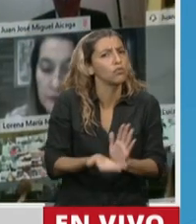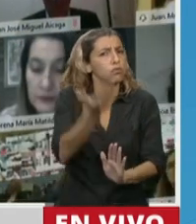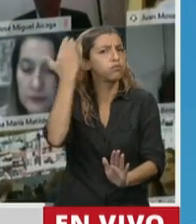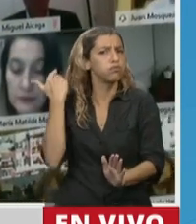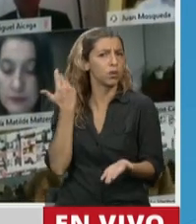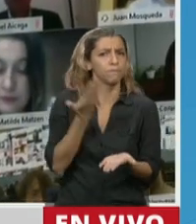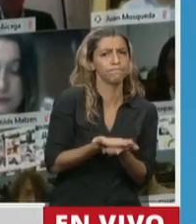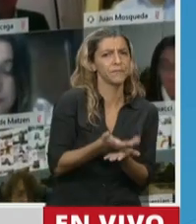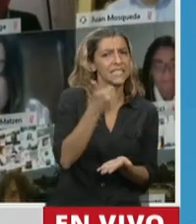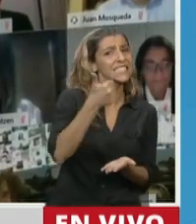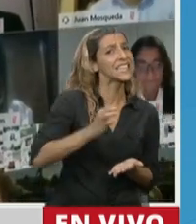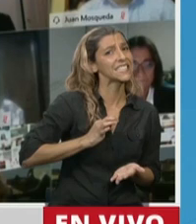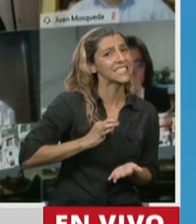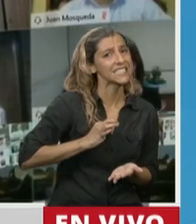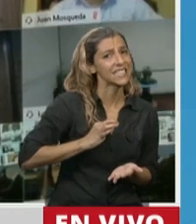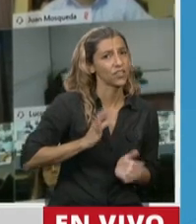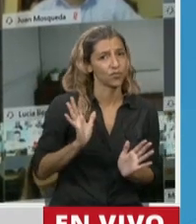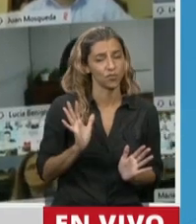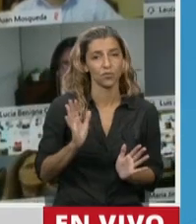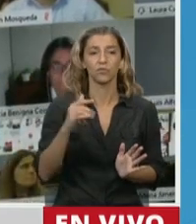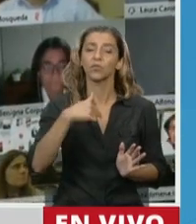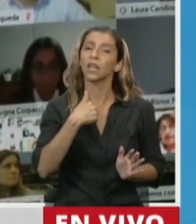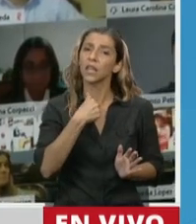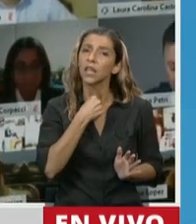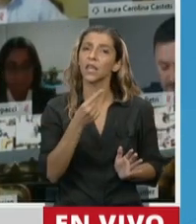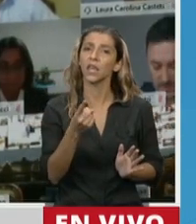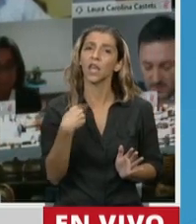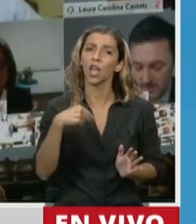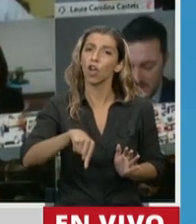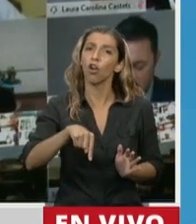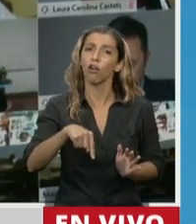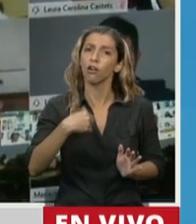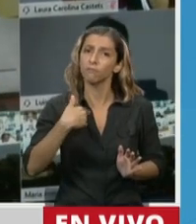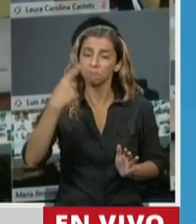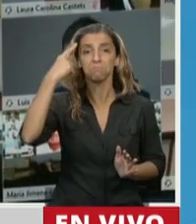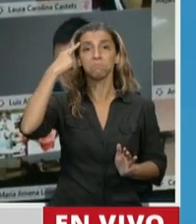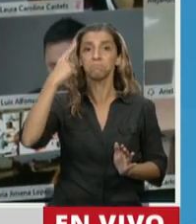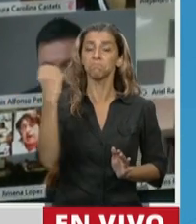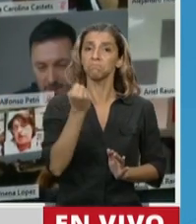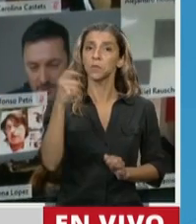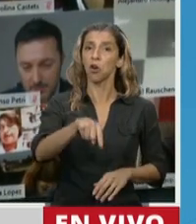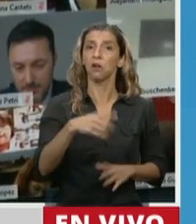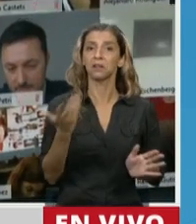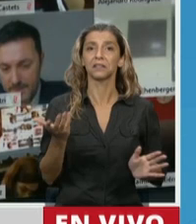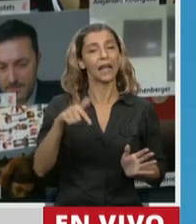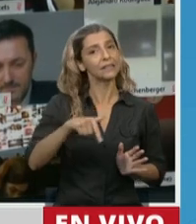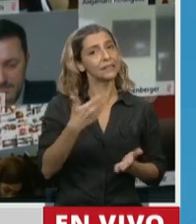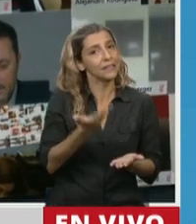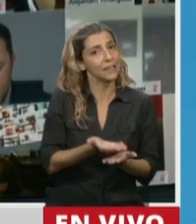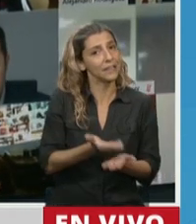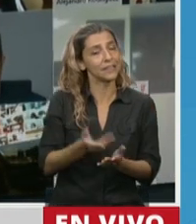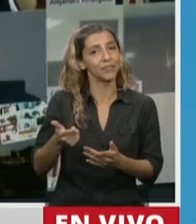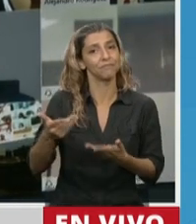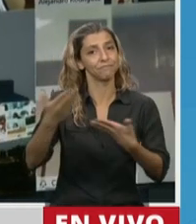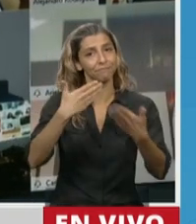Y por eso quiero resaltar el tratamiento de esta iniciativa, fundamentalmente en el presidente